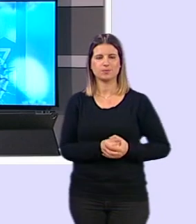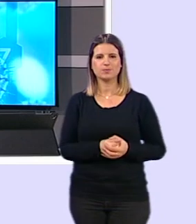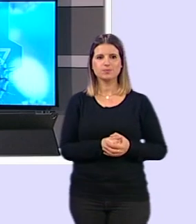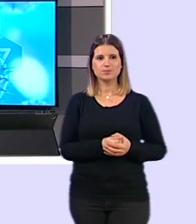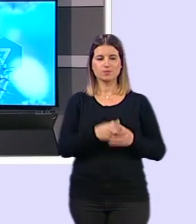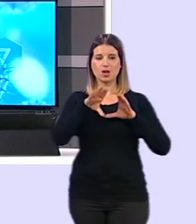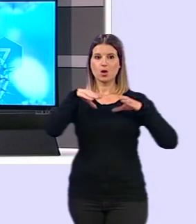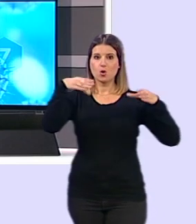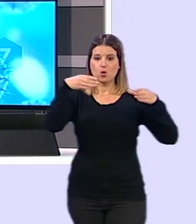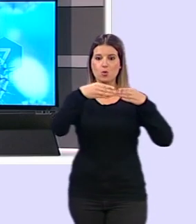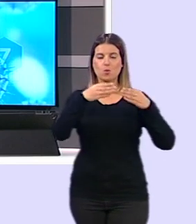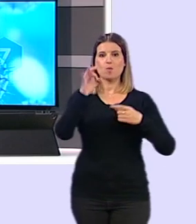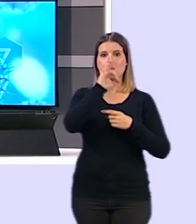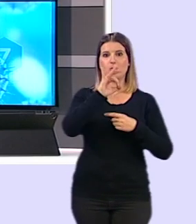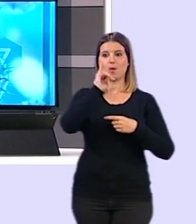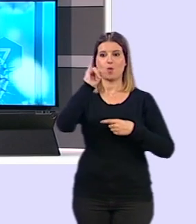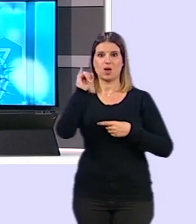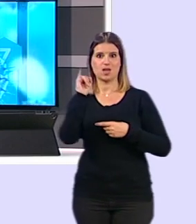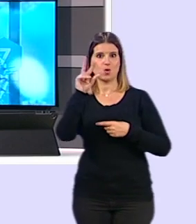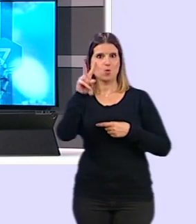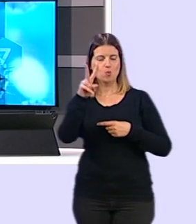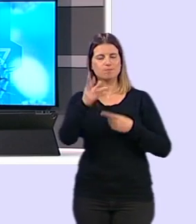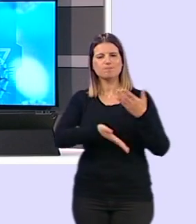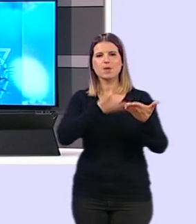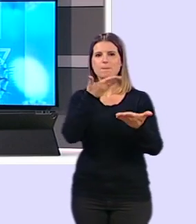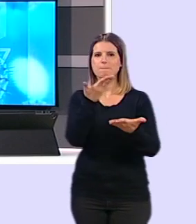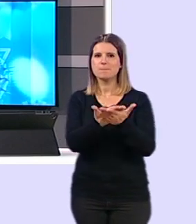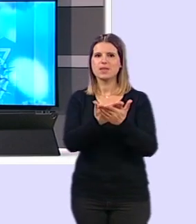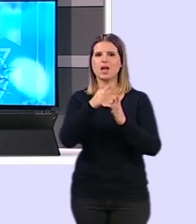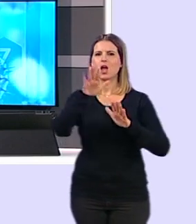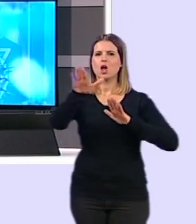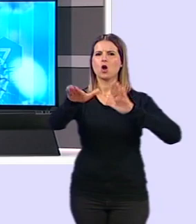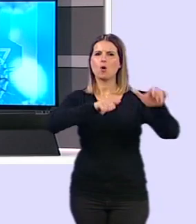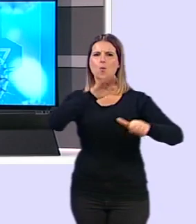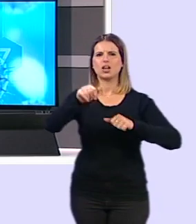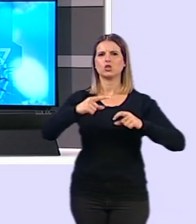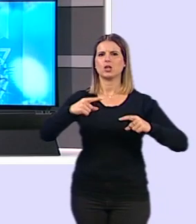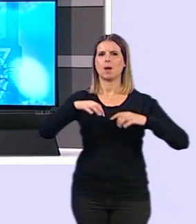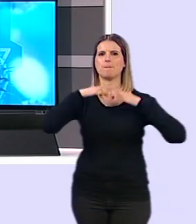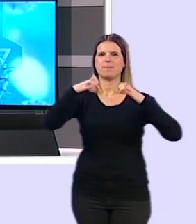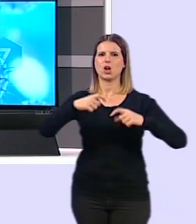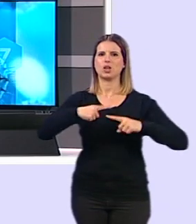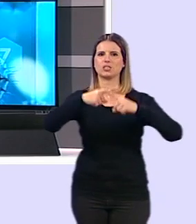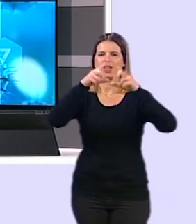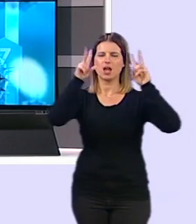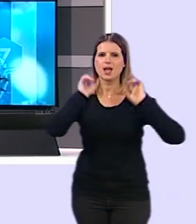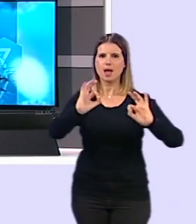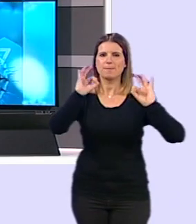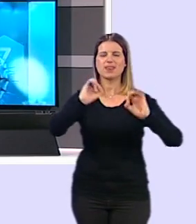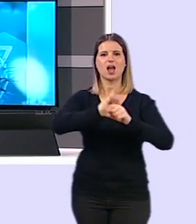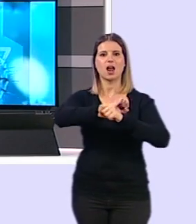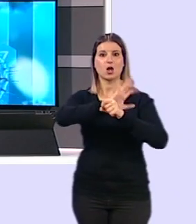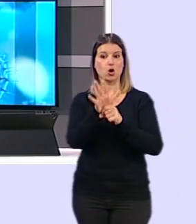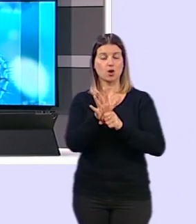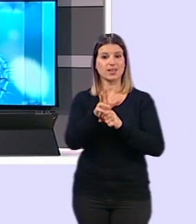El Grupo Municipal de Podemos-Izquierda Unida ha pedido la convocatoria de un pleno extraordinario sobre el COVID-19. La confluencia